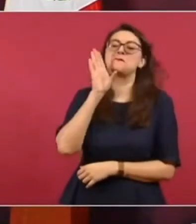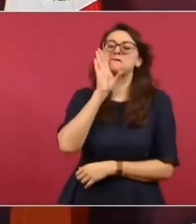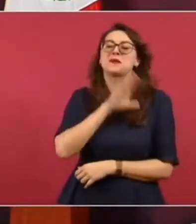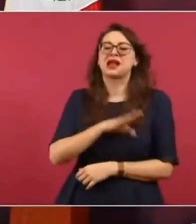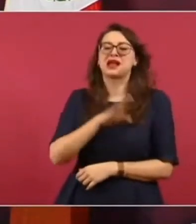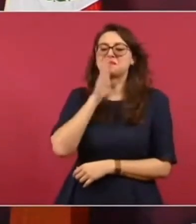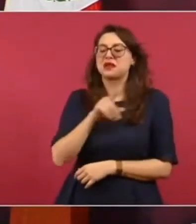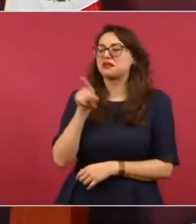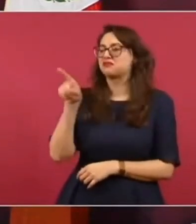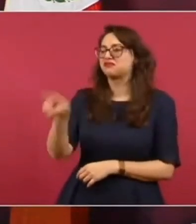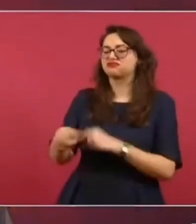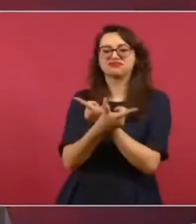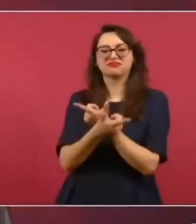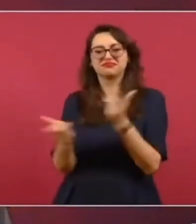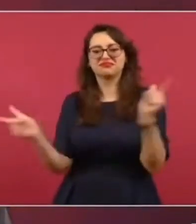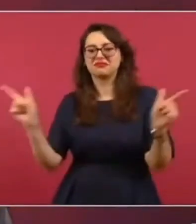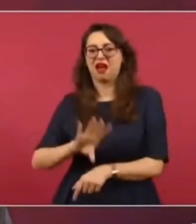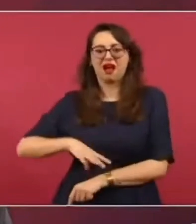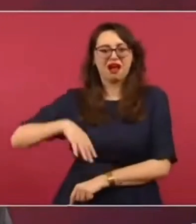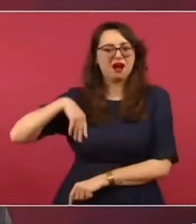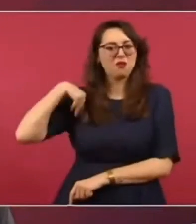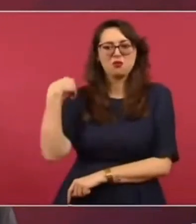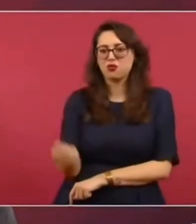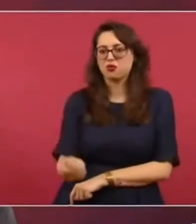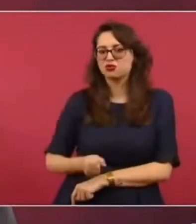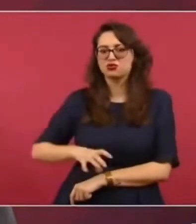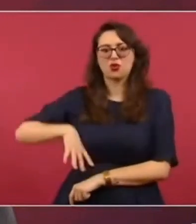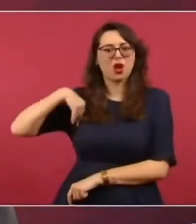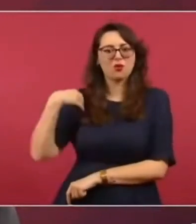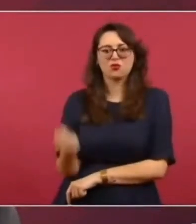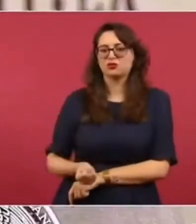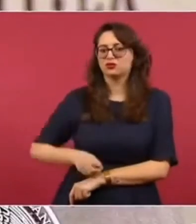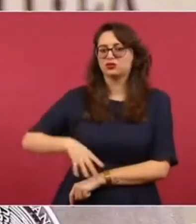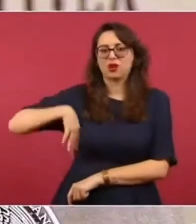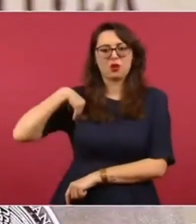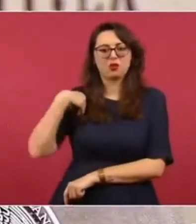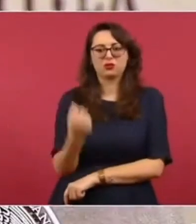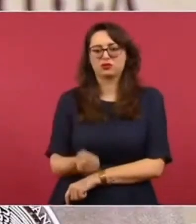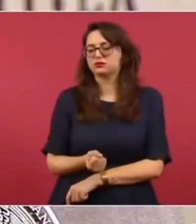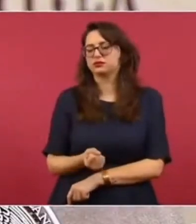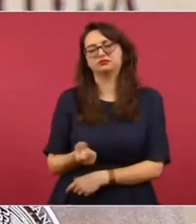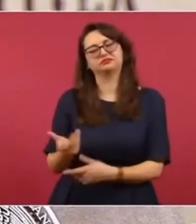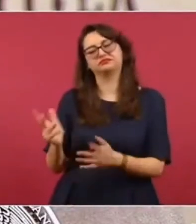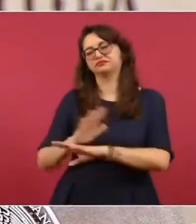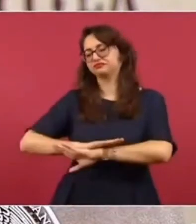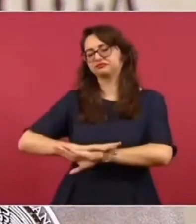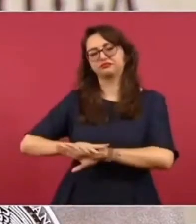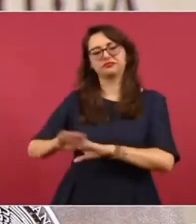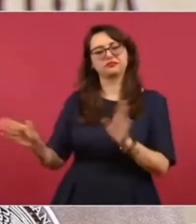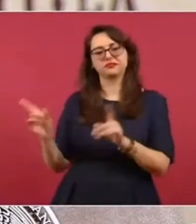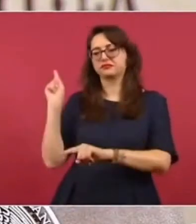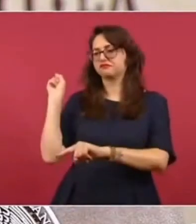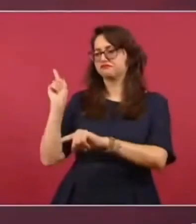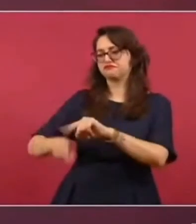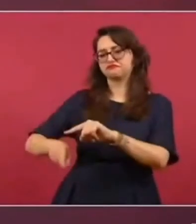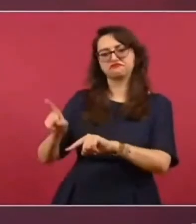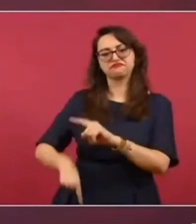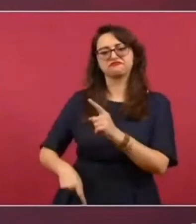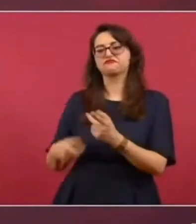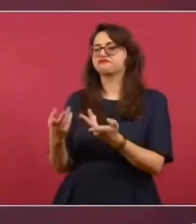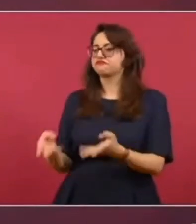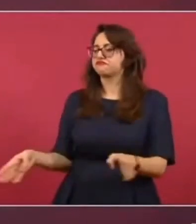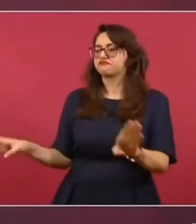irracionalmente nuestros recursos naturales y las autoridades ambientales procedieron, en unos casos, a